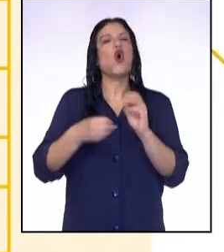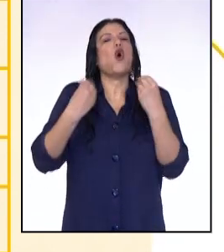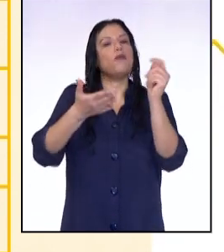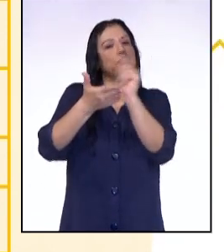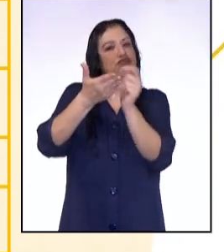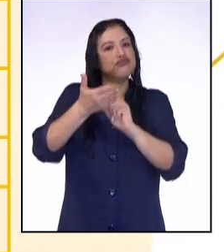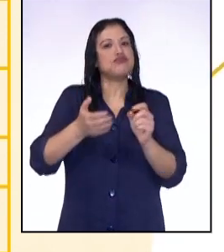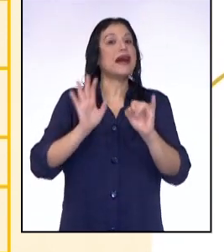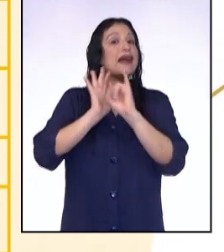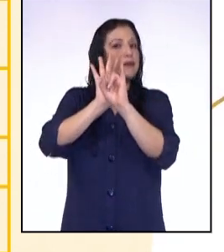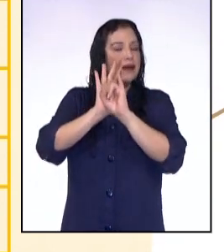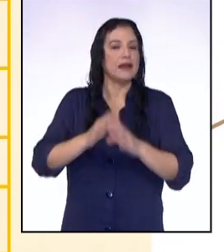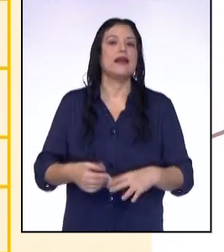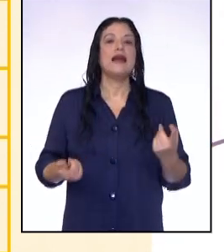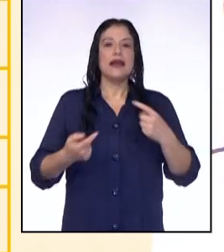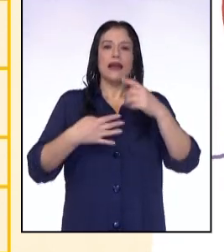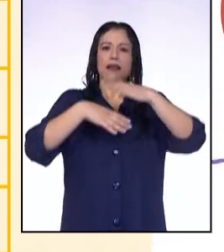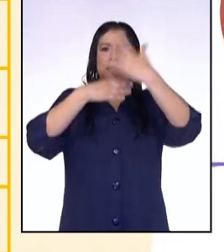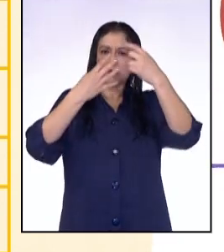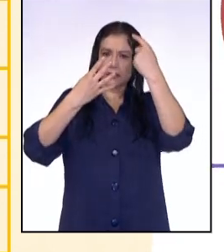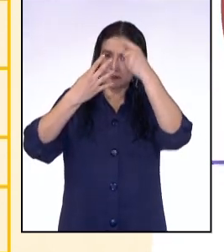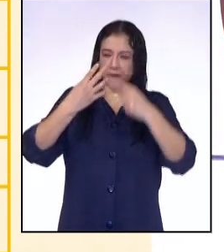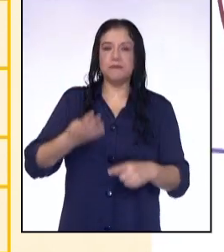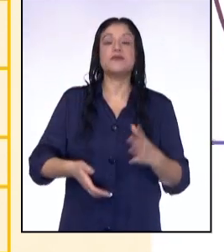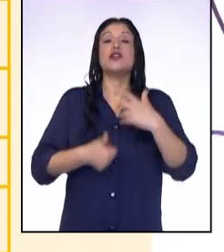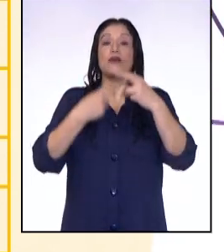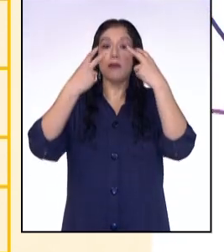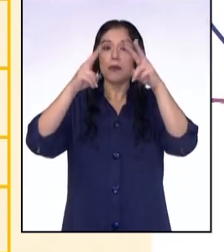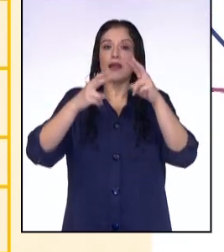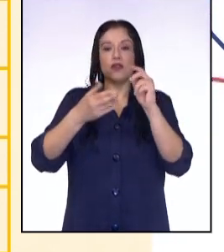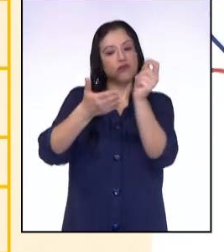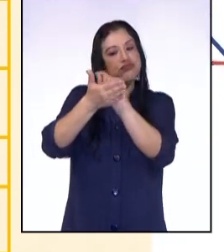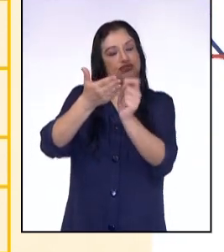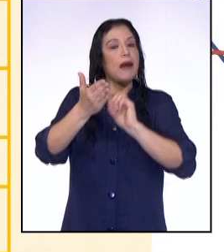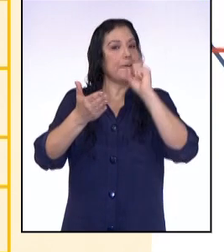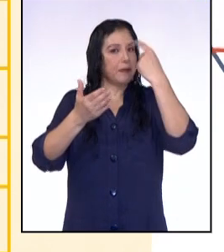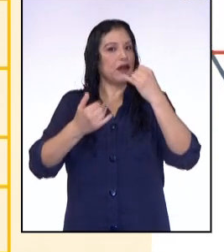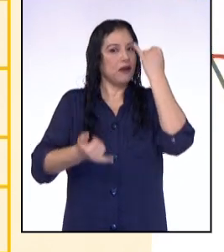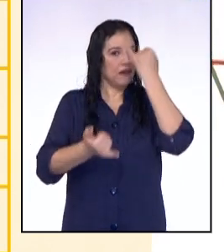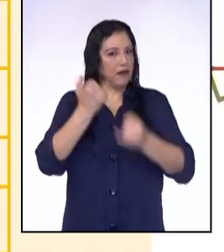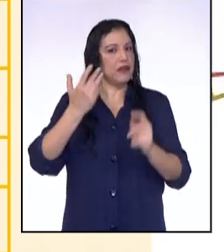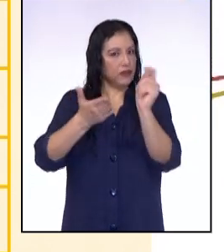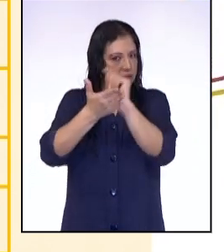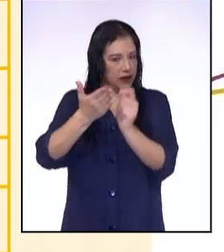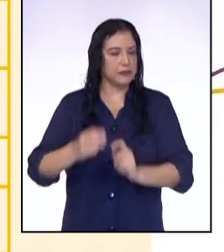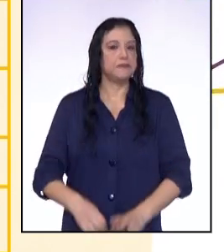gráficos. Los ítems los veremos a medida que desarrollaremos el borrador y la versión final.